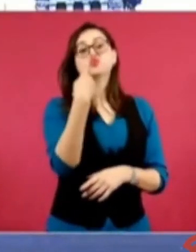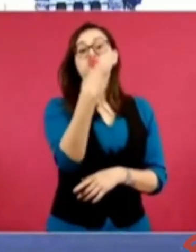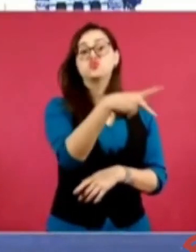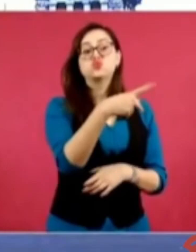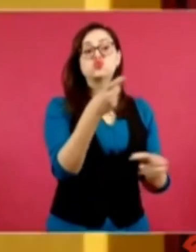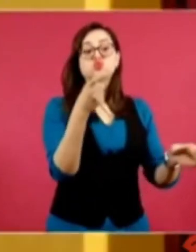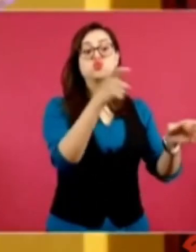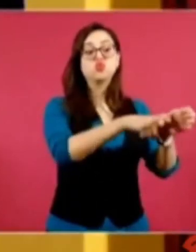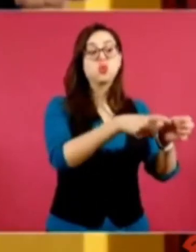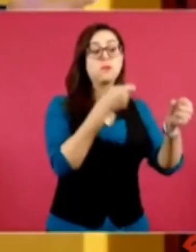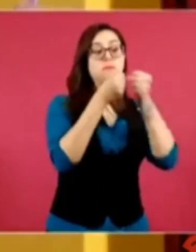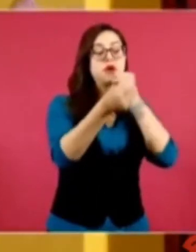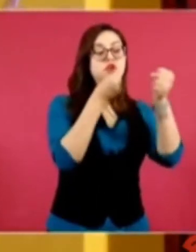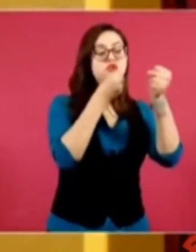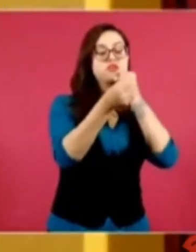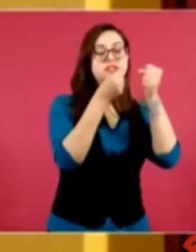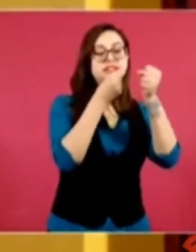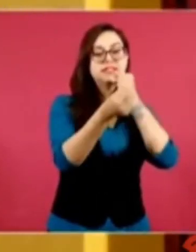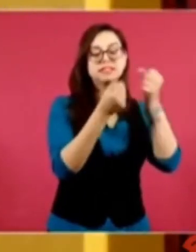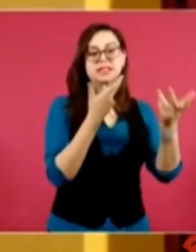Assange les da toda la información